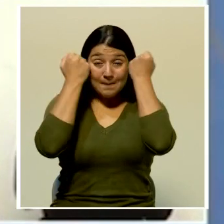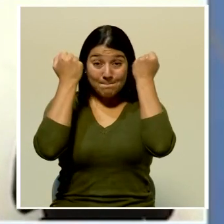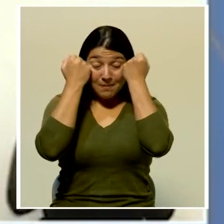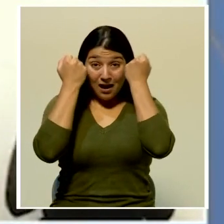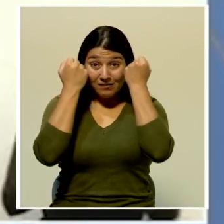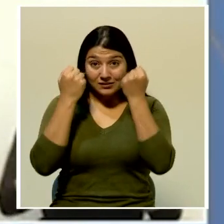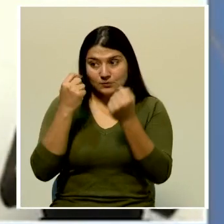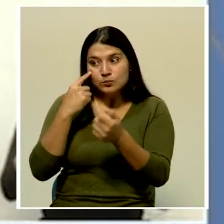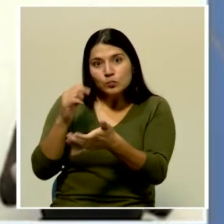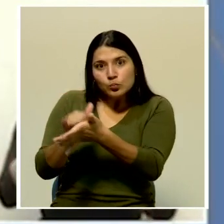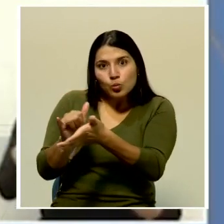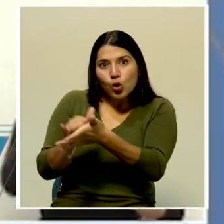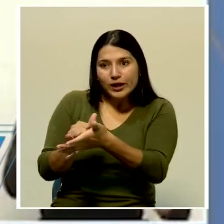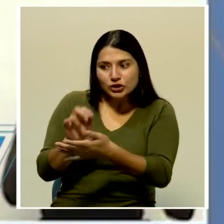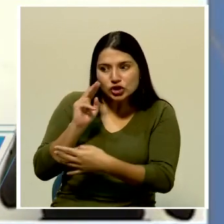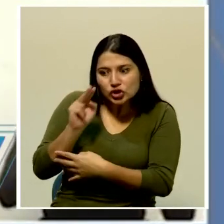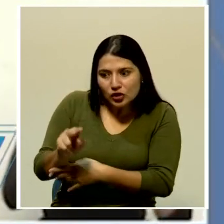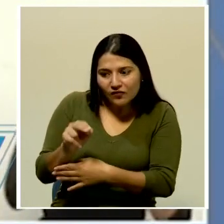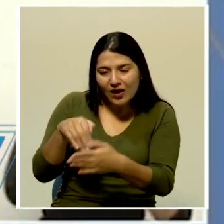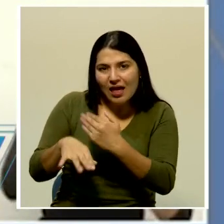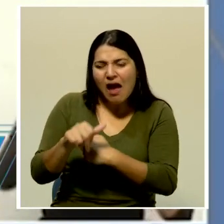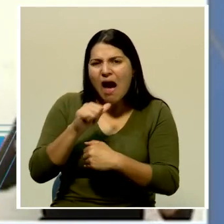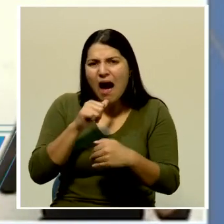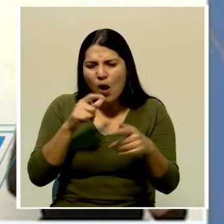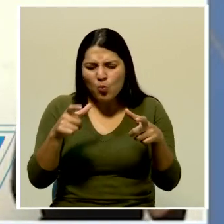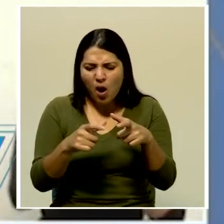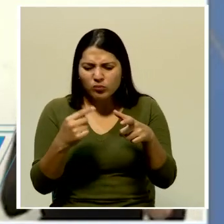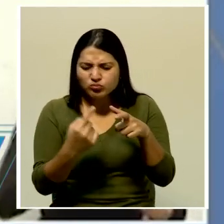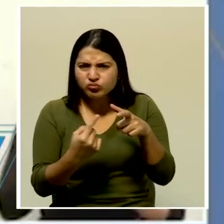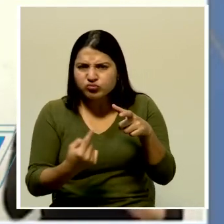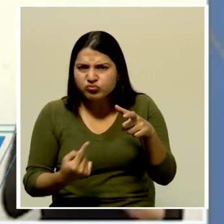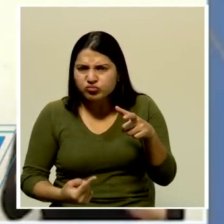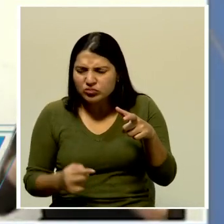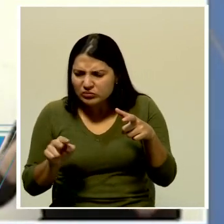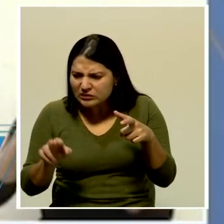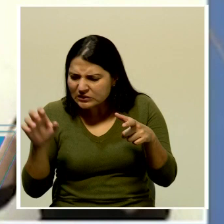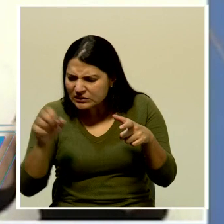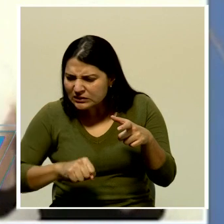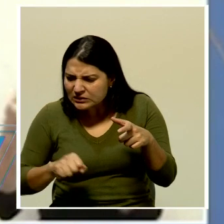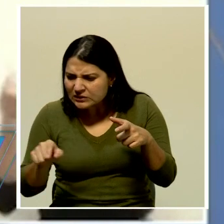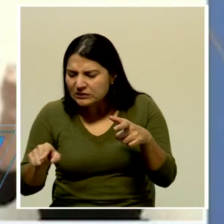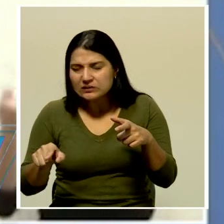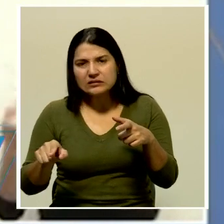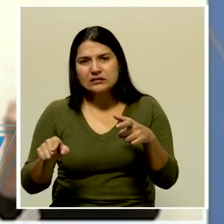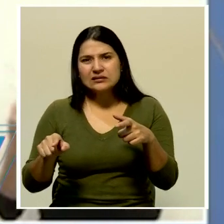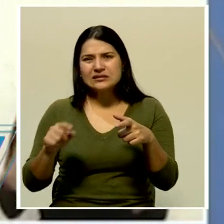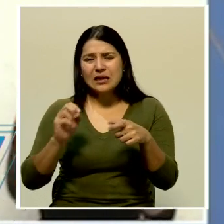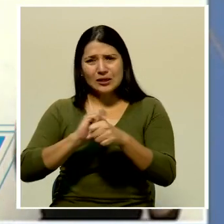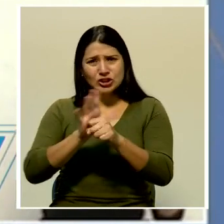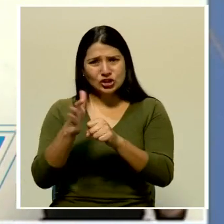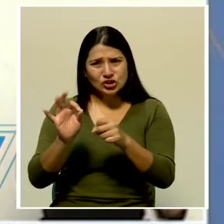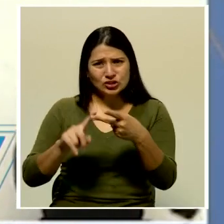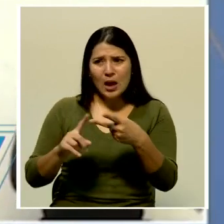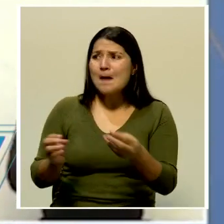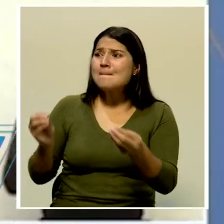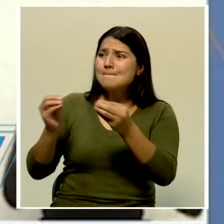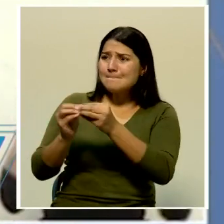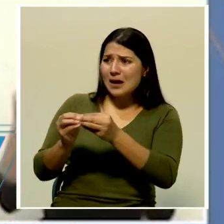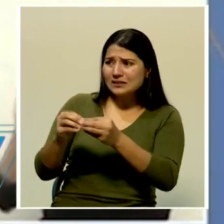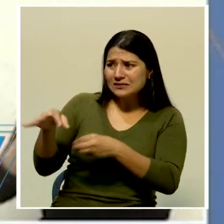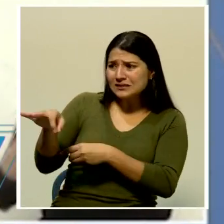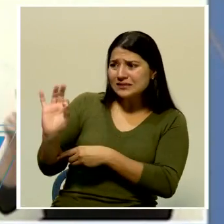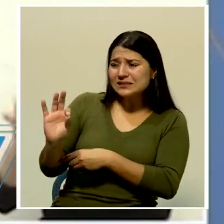del hallazgo en acueducto del lugar y de hallazgo de seis personas, además de los casos que vienen en incremento